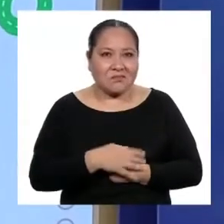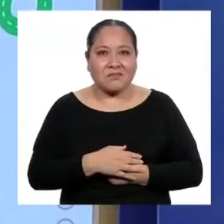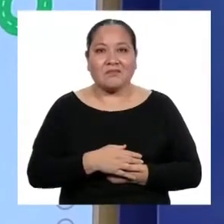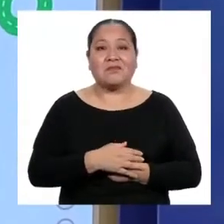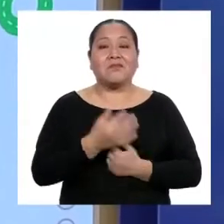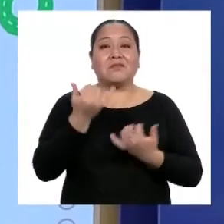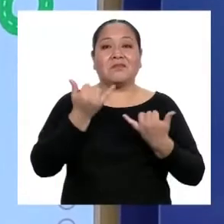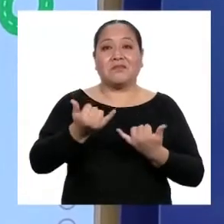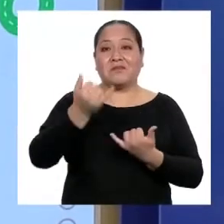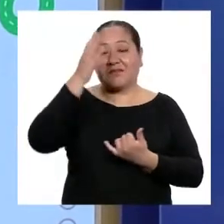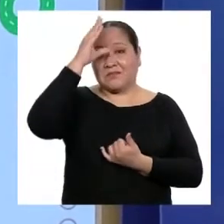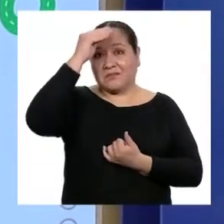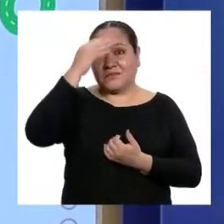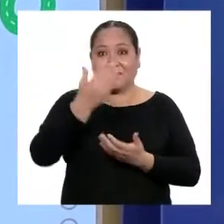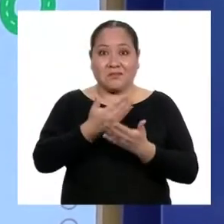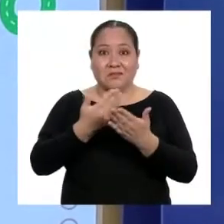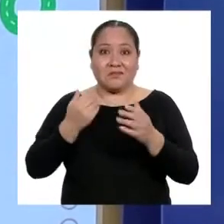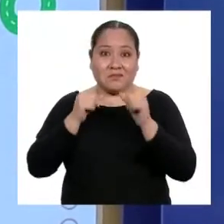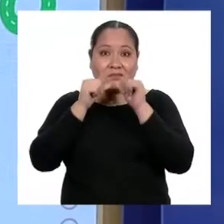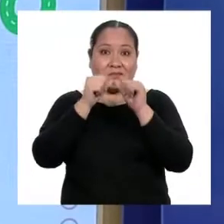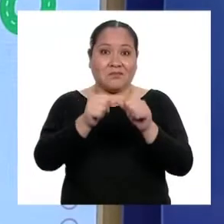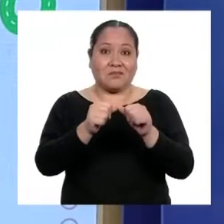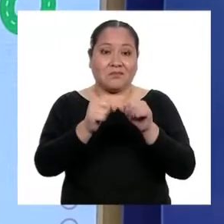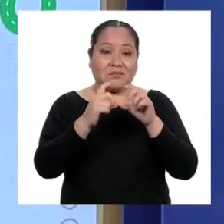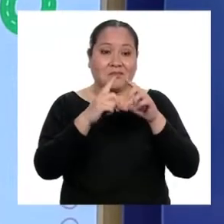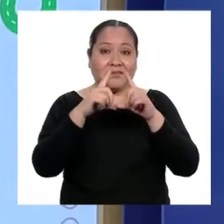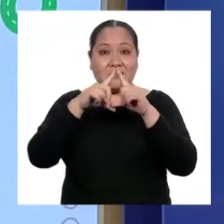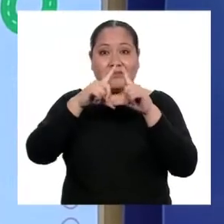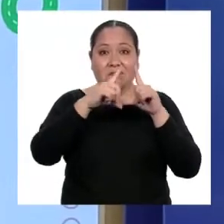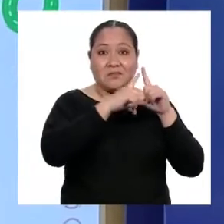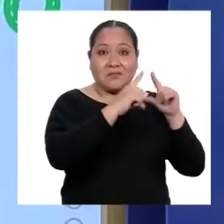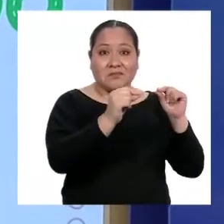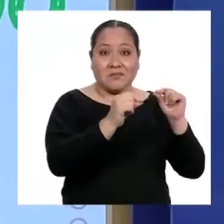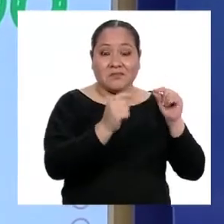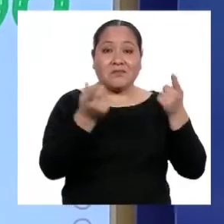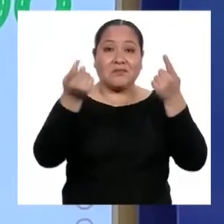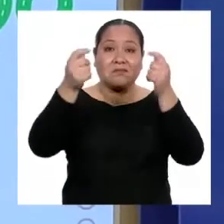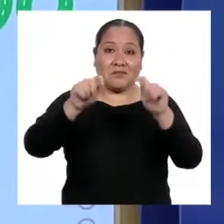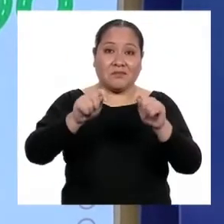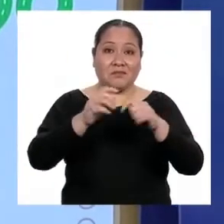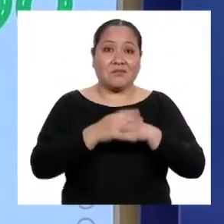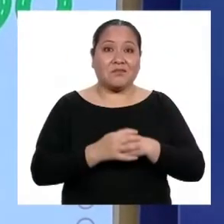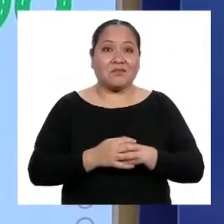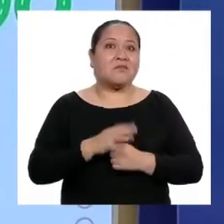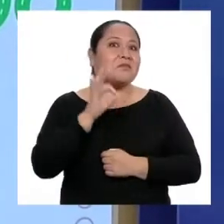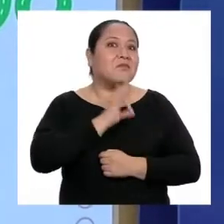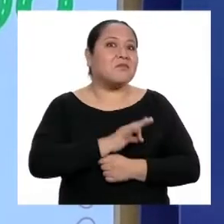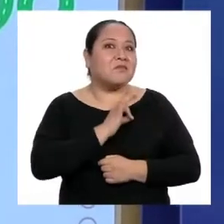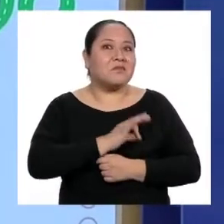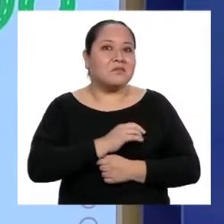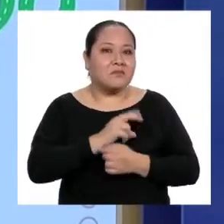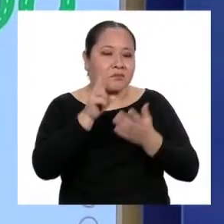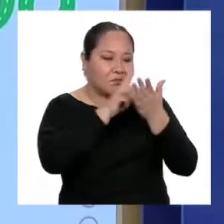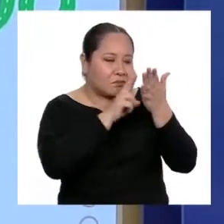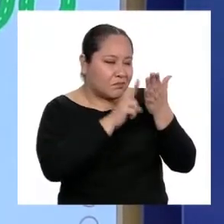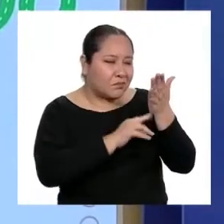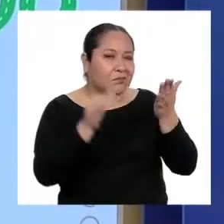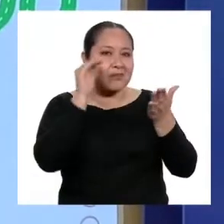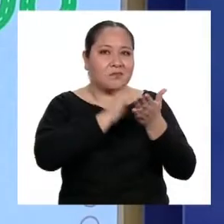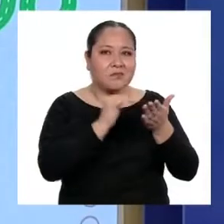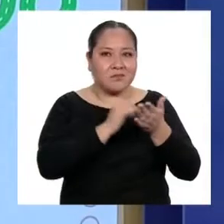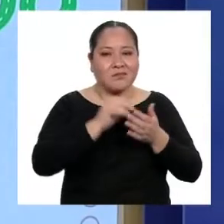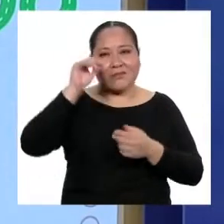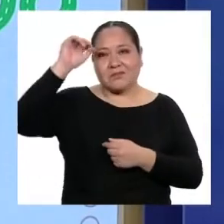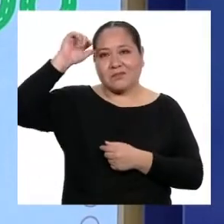chicas y chicos, antes de continuar con el párrafo 2, nos iremos a una pausa. Aprovechen para releer sus apuntes y